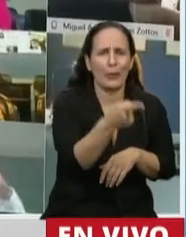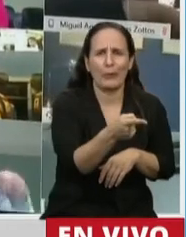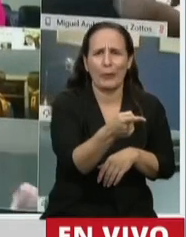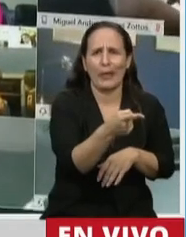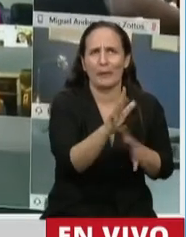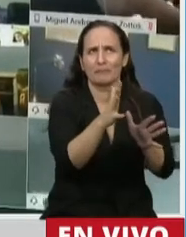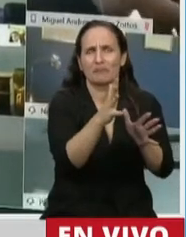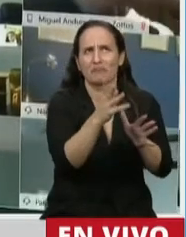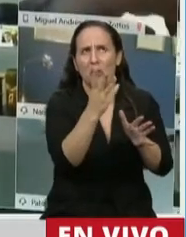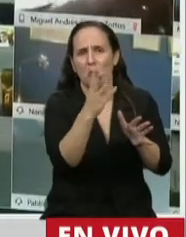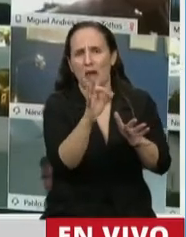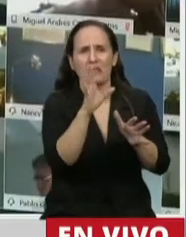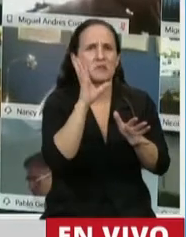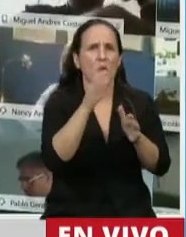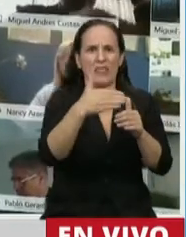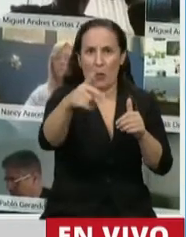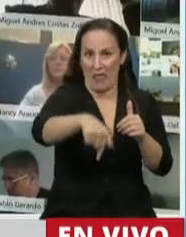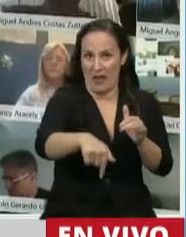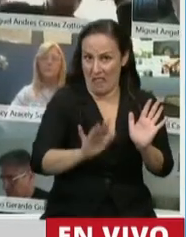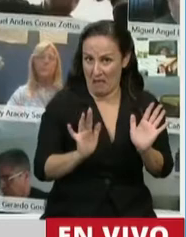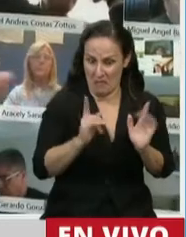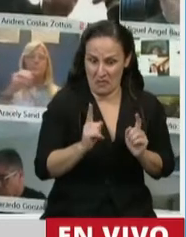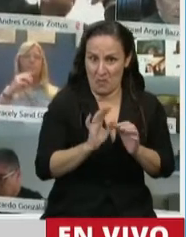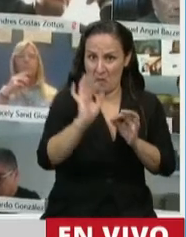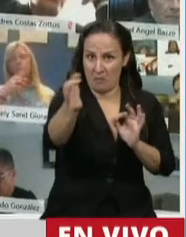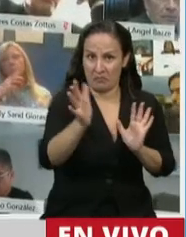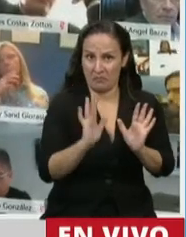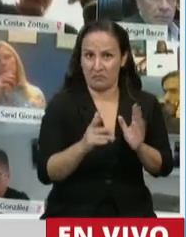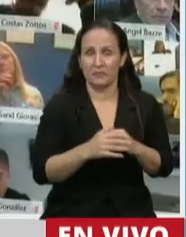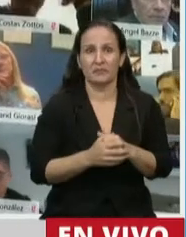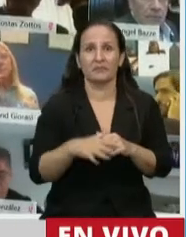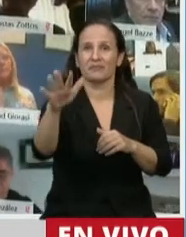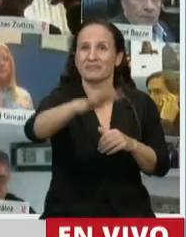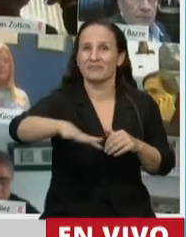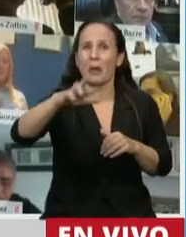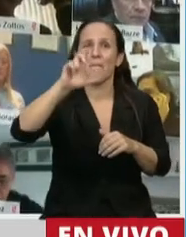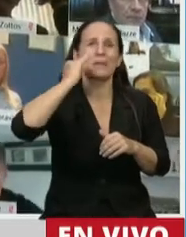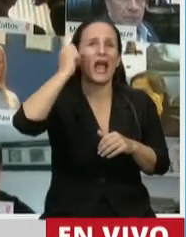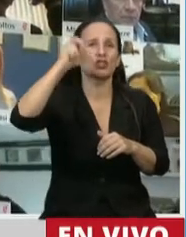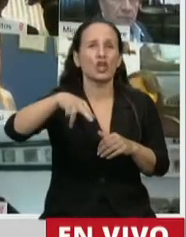40, 50 cuadras de acá, en el playón Rivadavia.